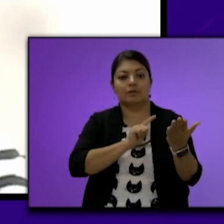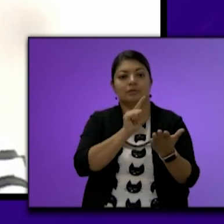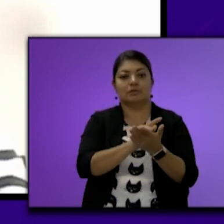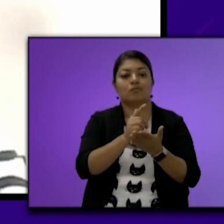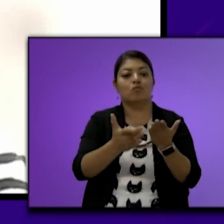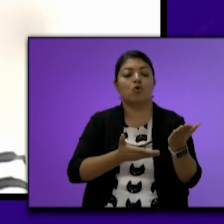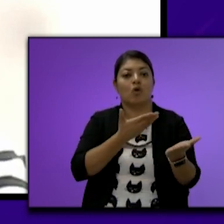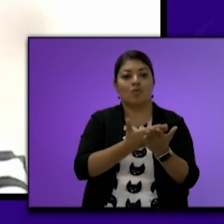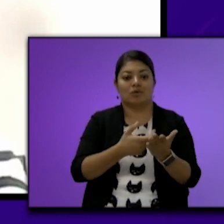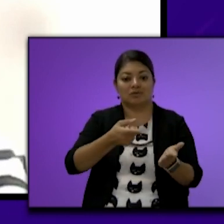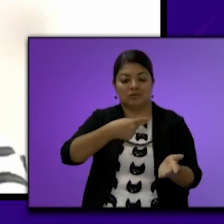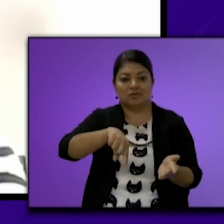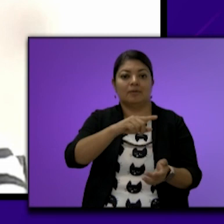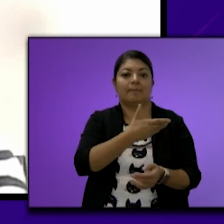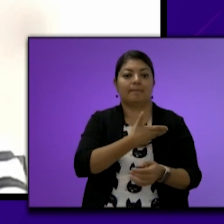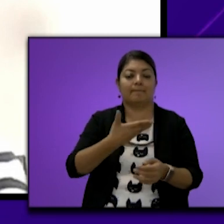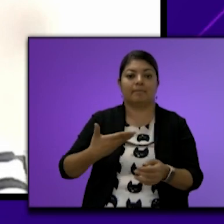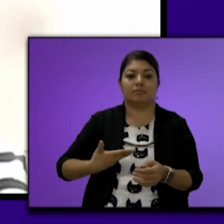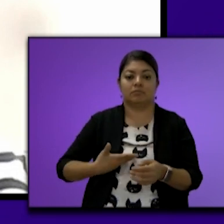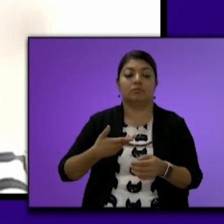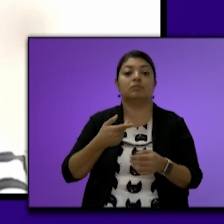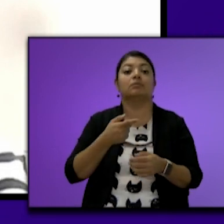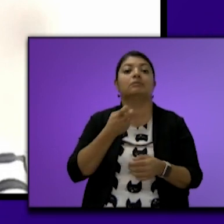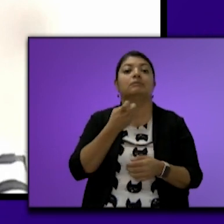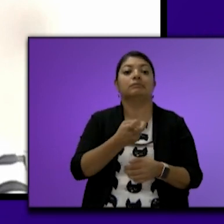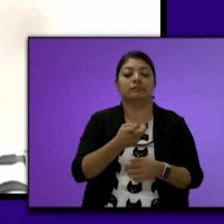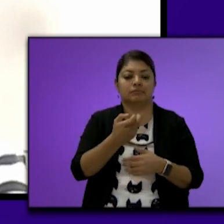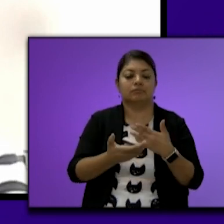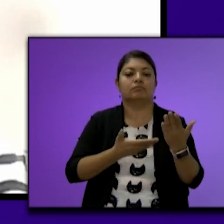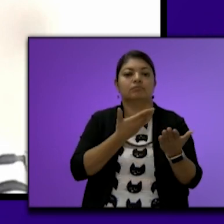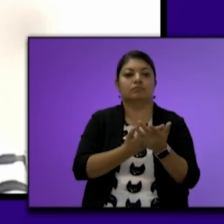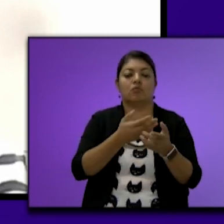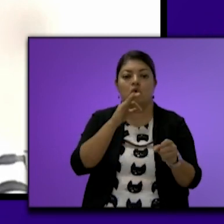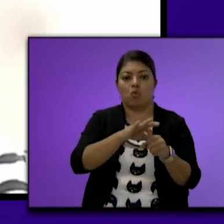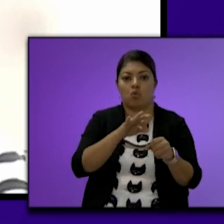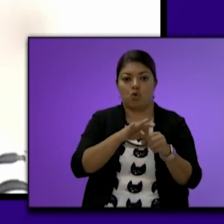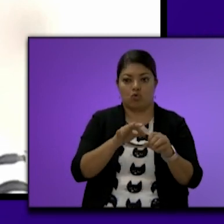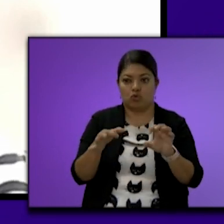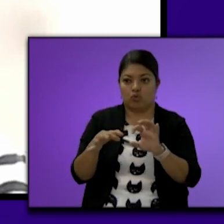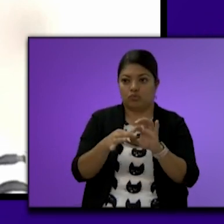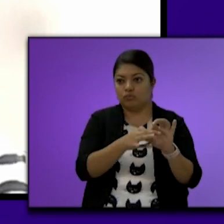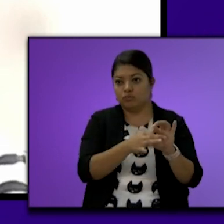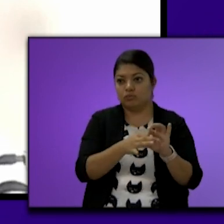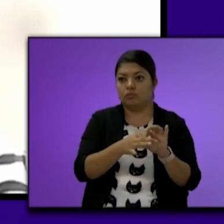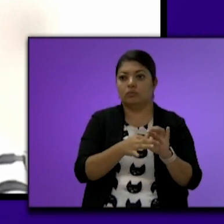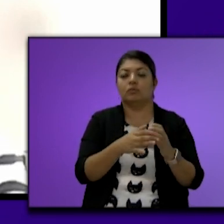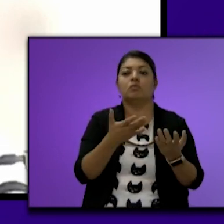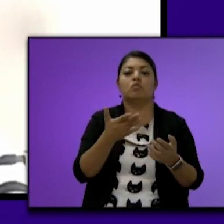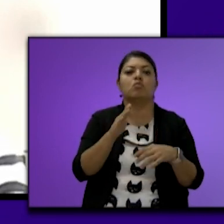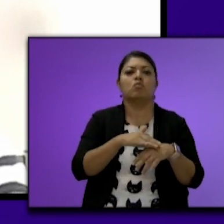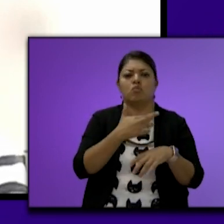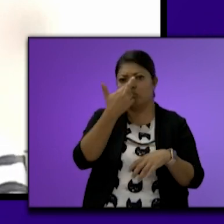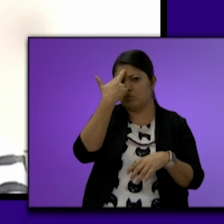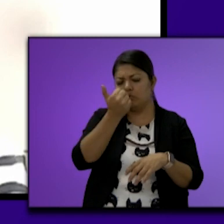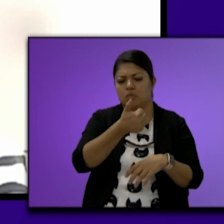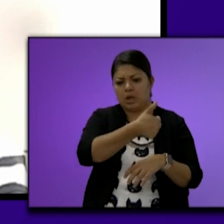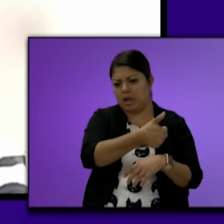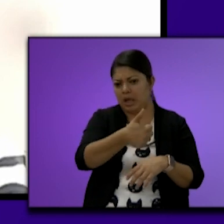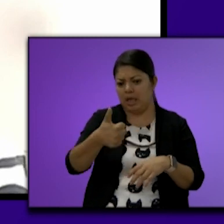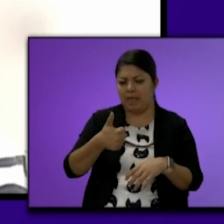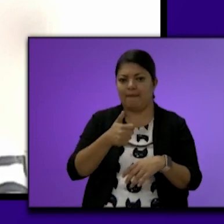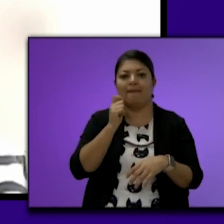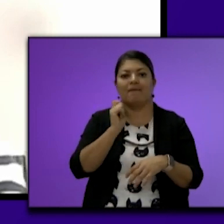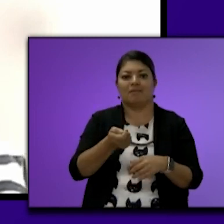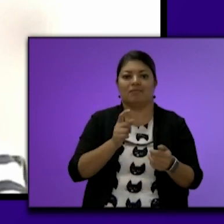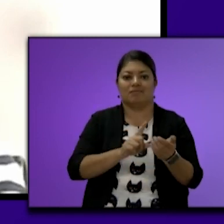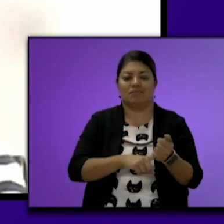propuestos Por esta presidencia Los cuales se proponen Sean votados en conjunto Debido a que todos y cada uno de ellos Son